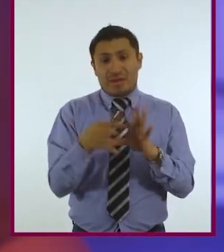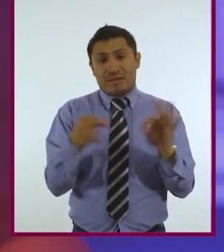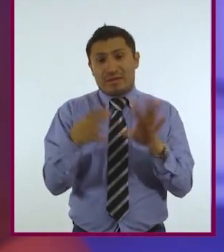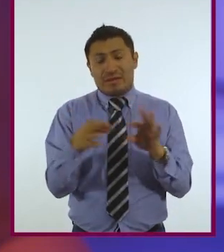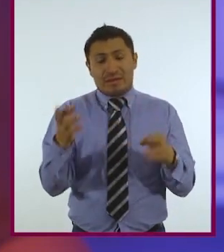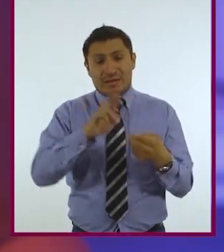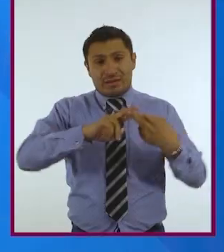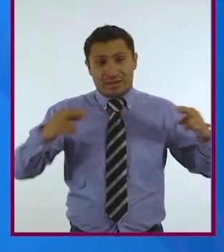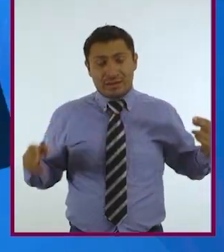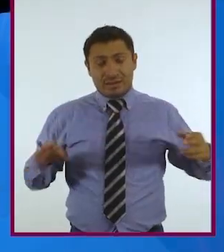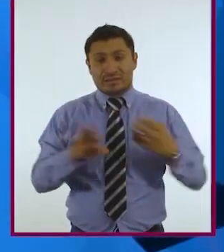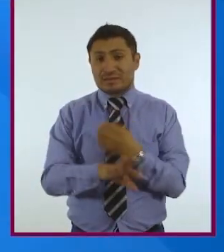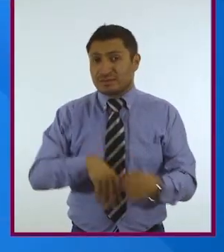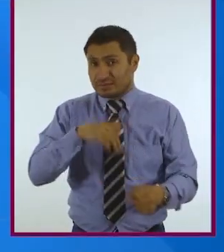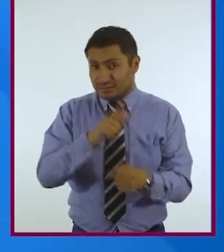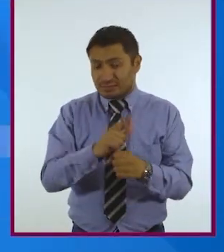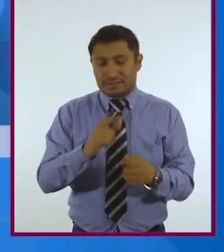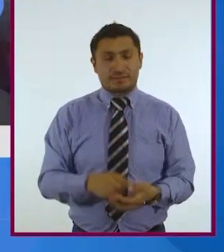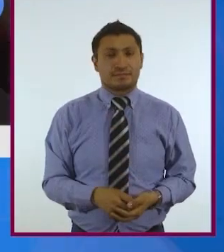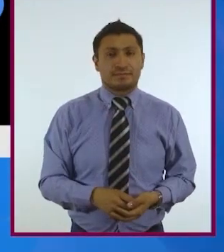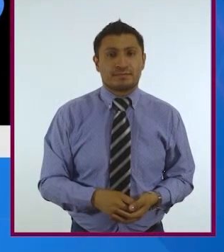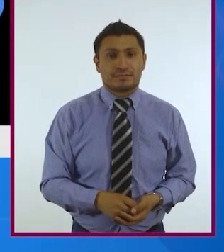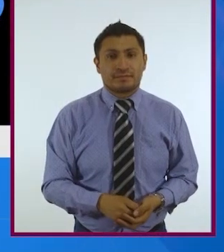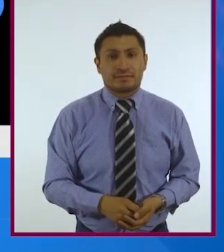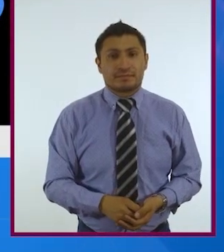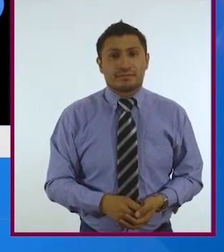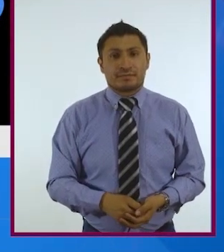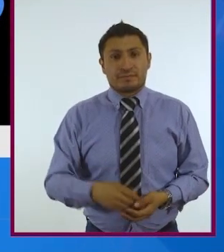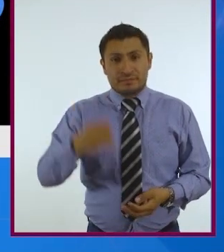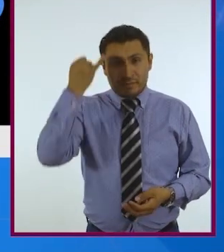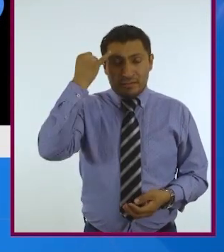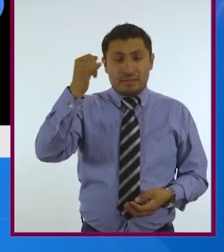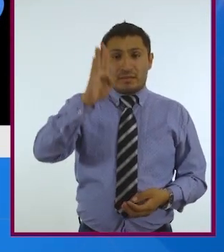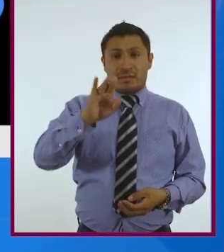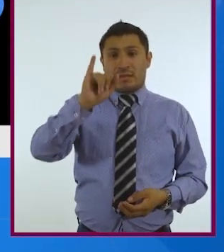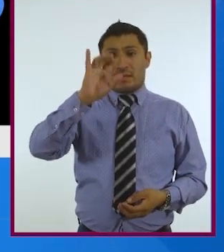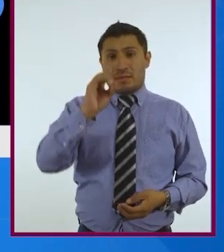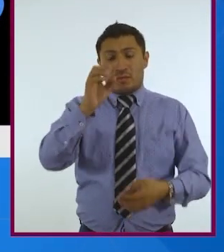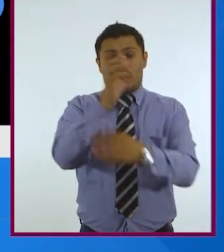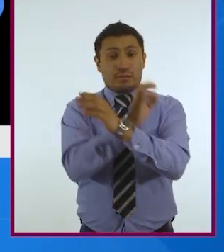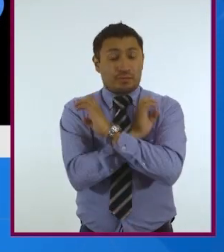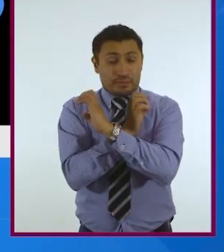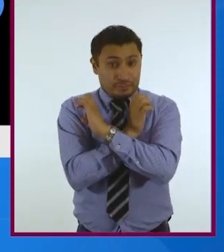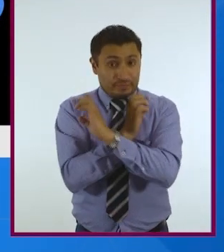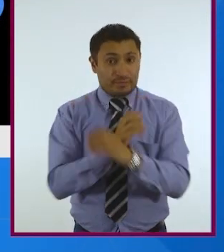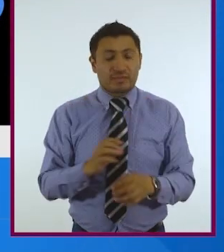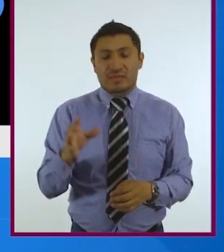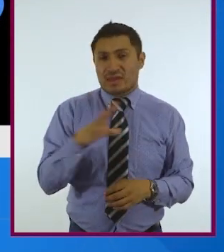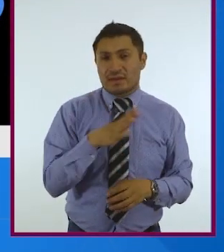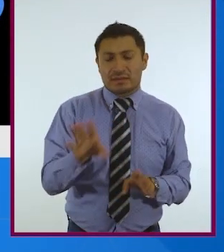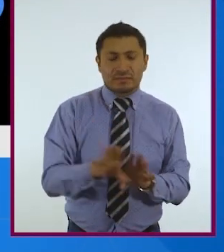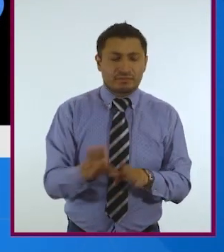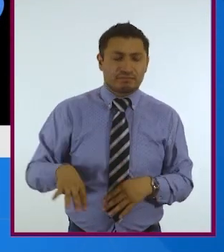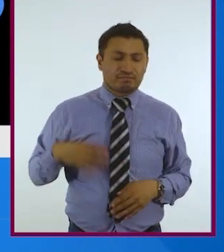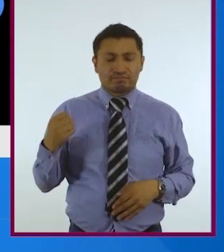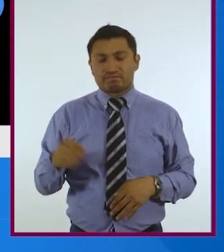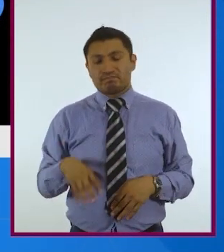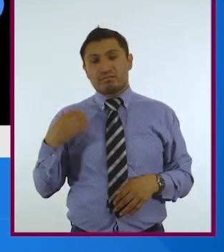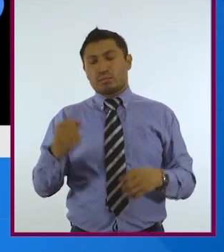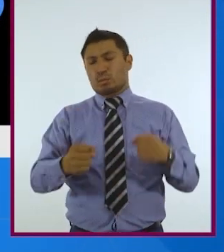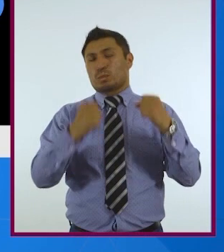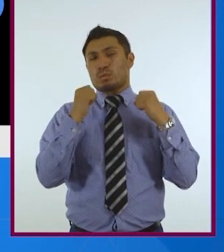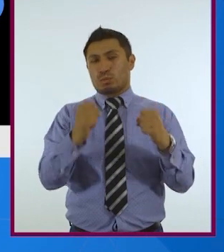relación con los animales. Desde el punto de vista bioético, hay una lucha muy